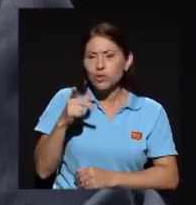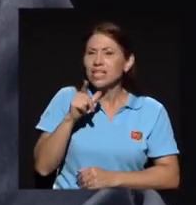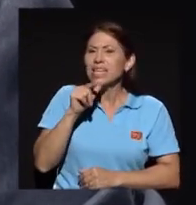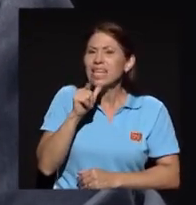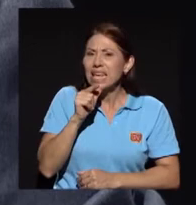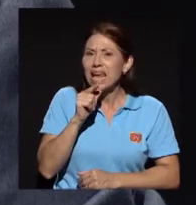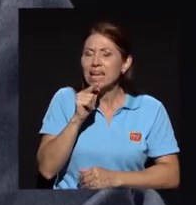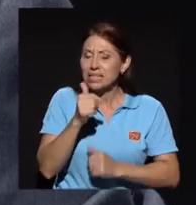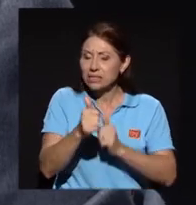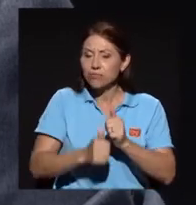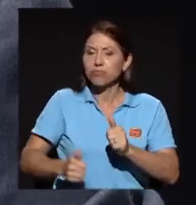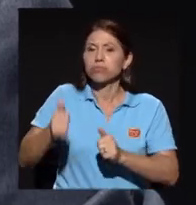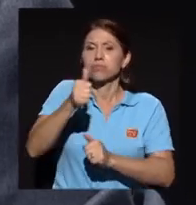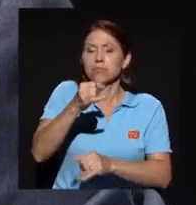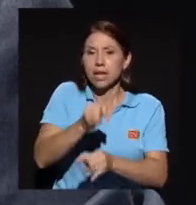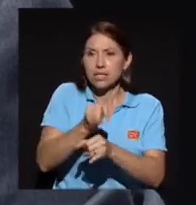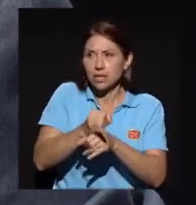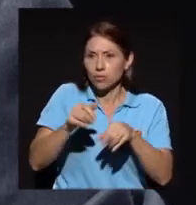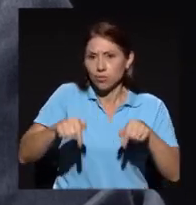institución